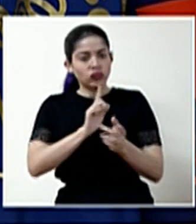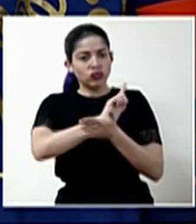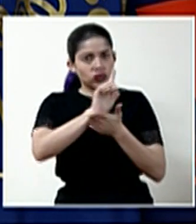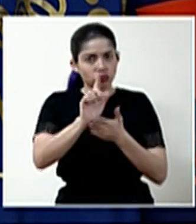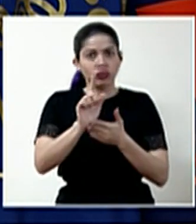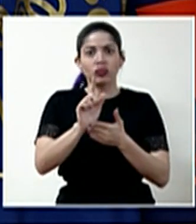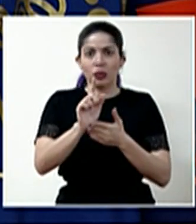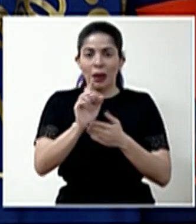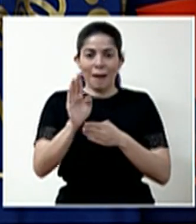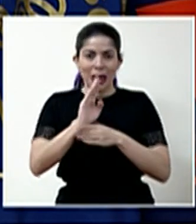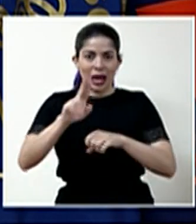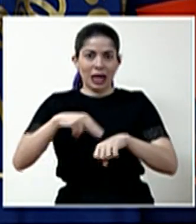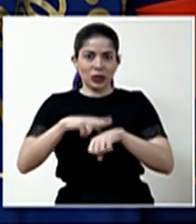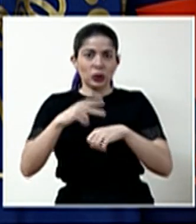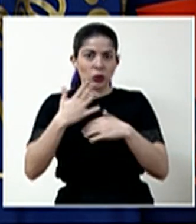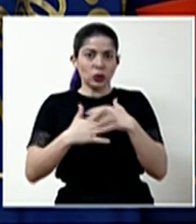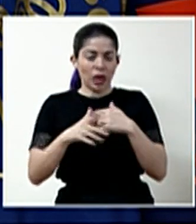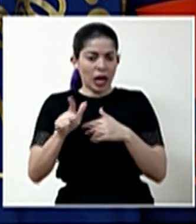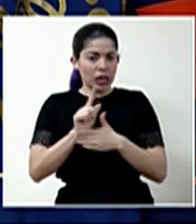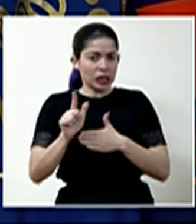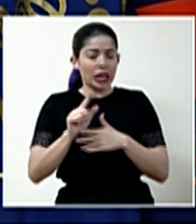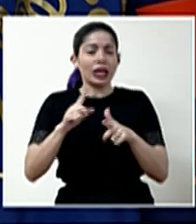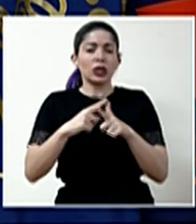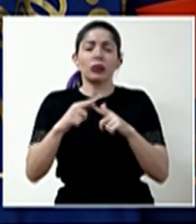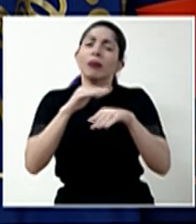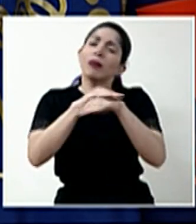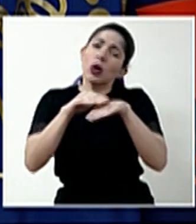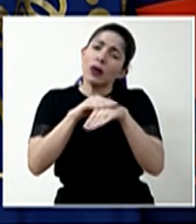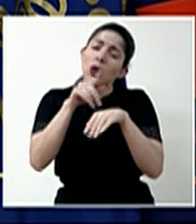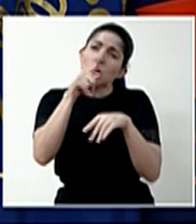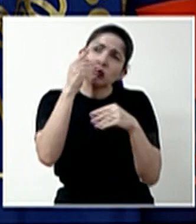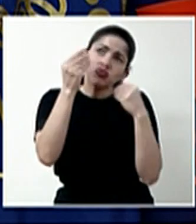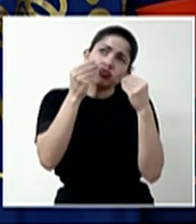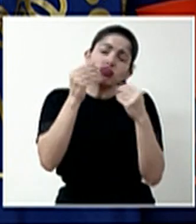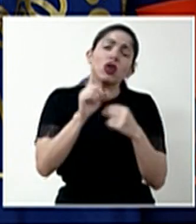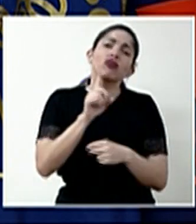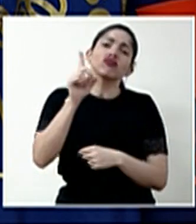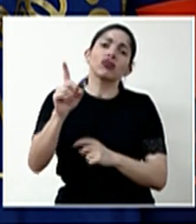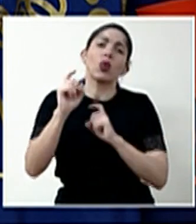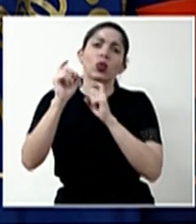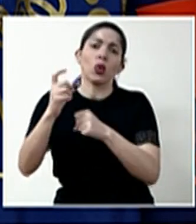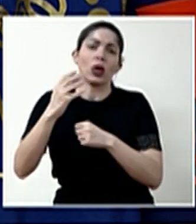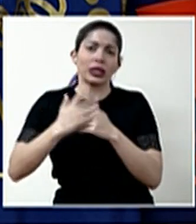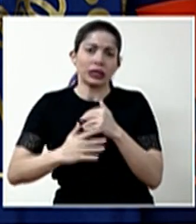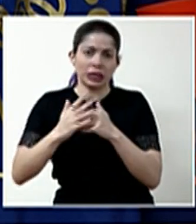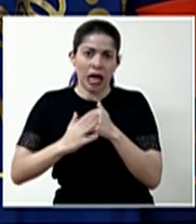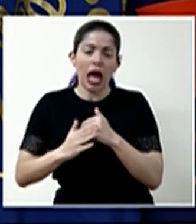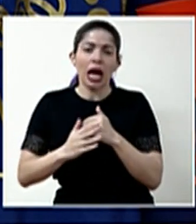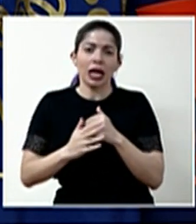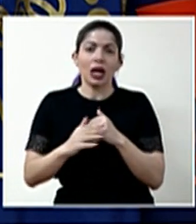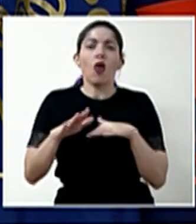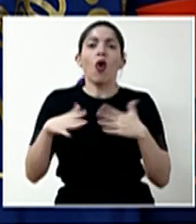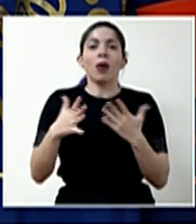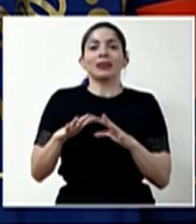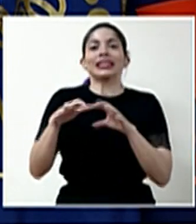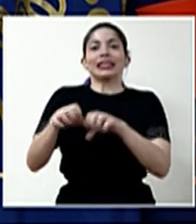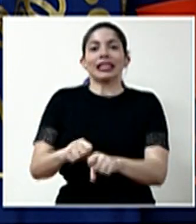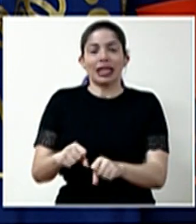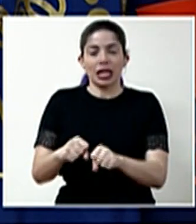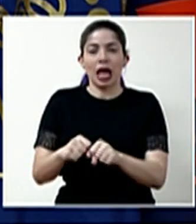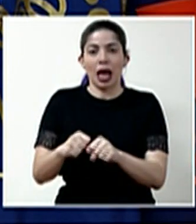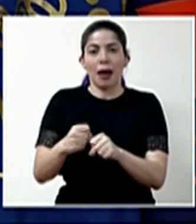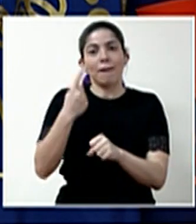higiene en el Banco Nacional de Sangre. Así que, por favor, consideren donar sangre haciendo una cita para agendar